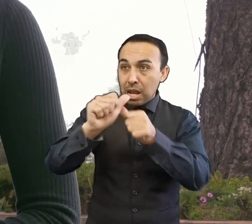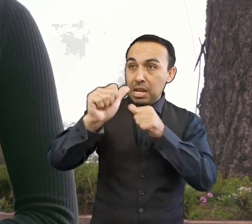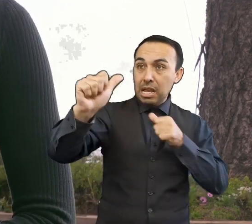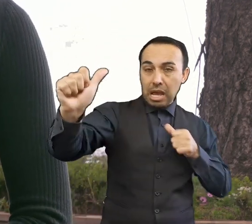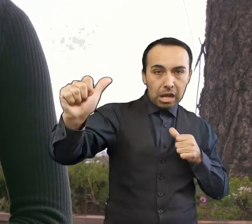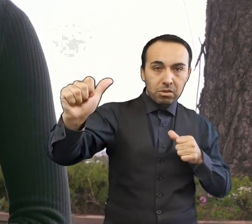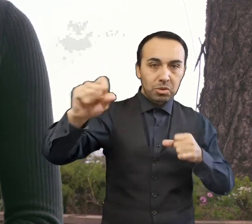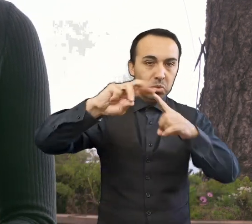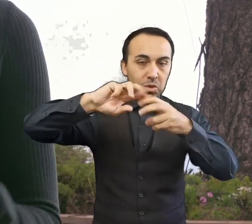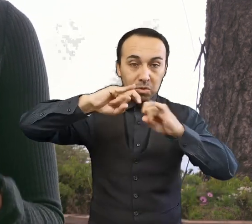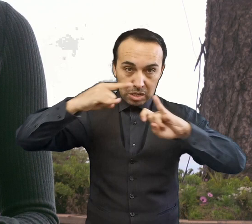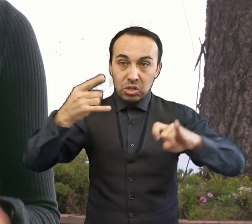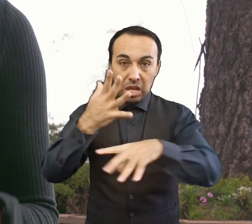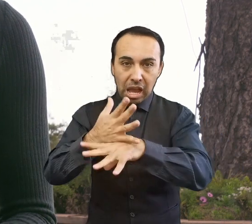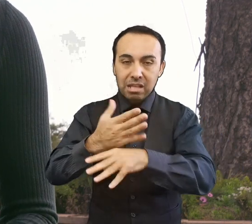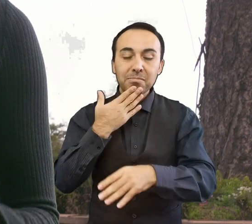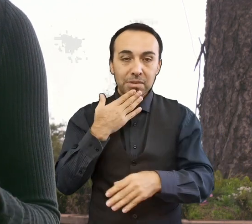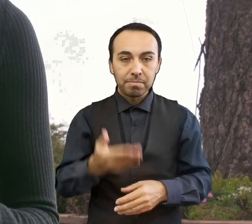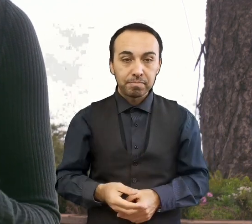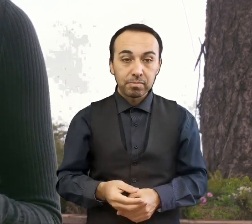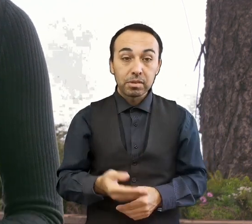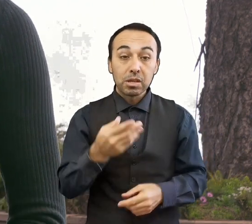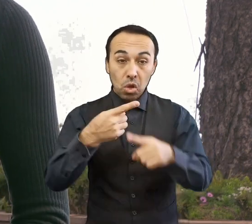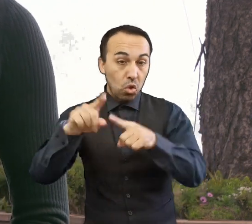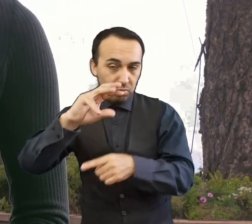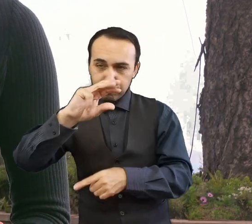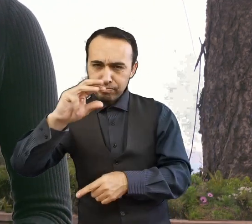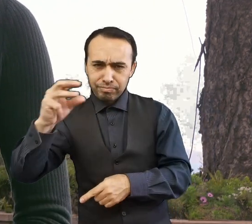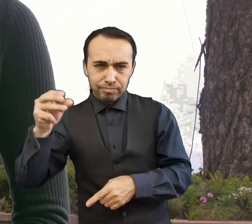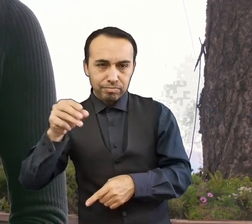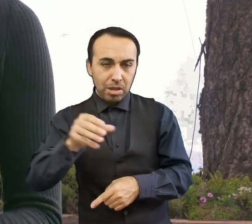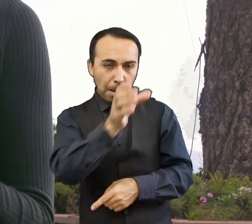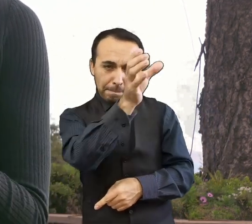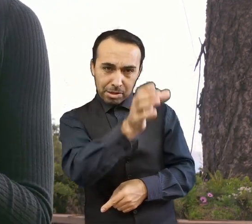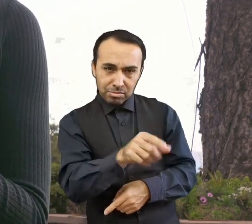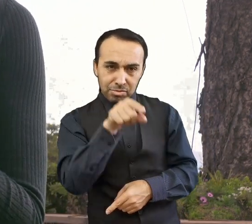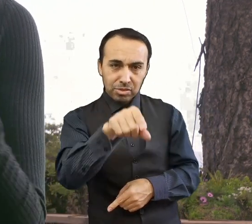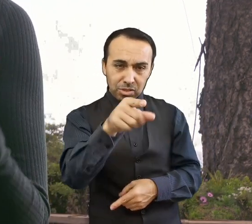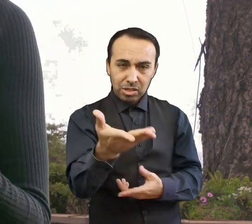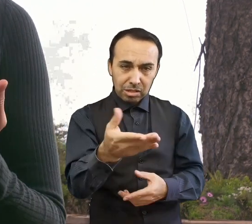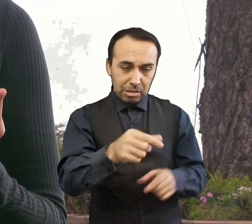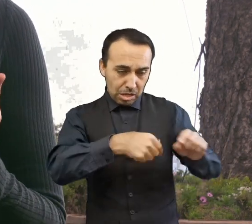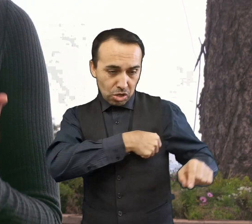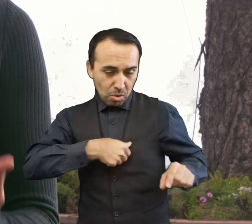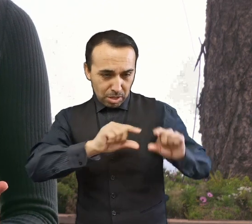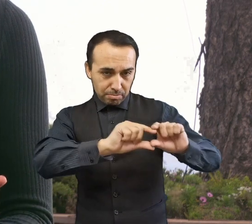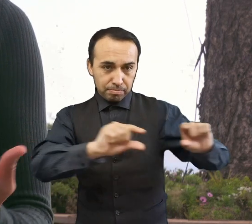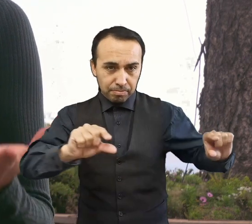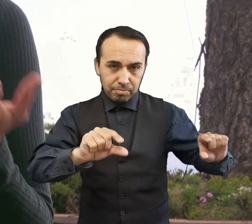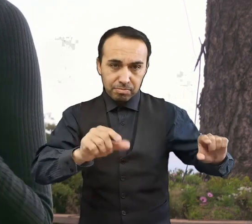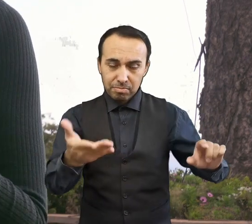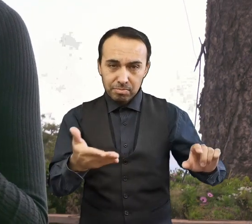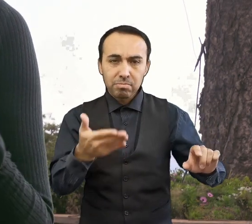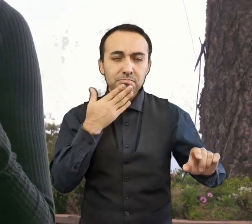3593 OZIP, en honor a David OZIP, director asociado del Observatorio de las Campanas, quien caracteriza físicamente estos objetos